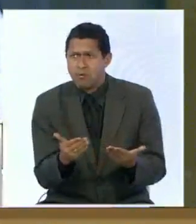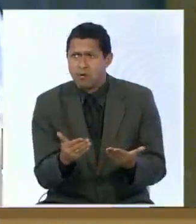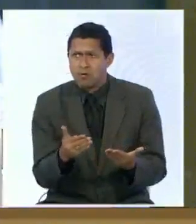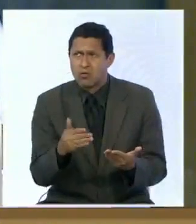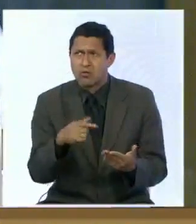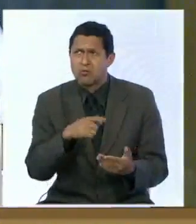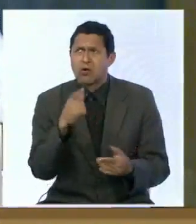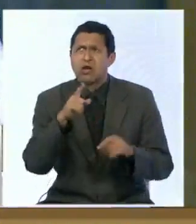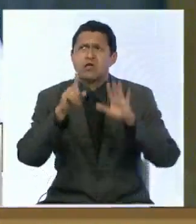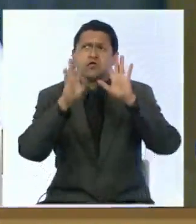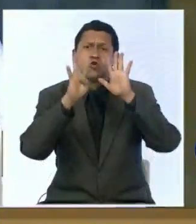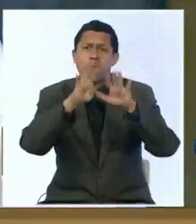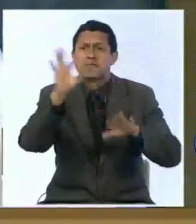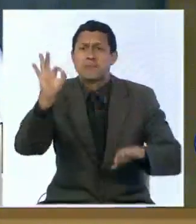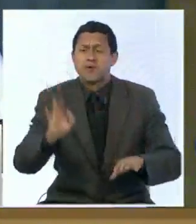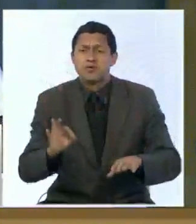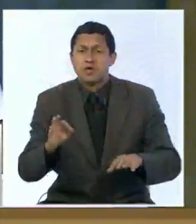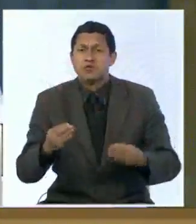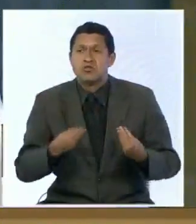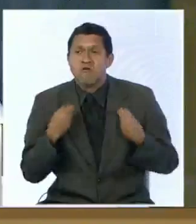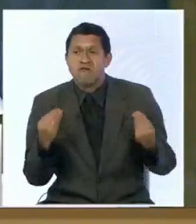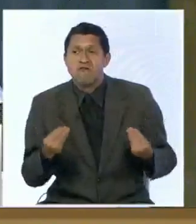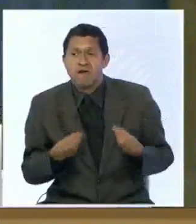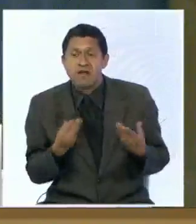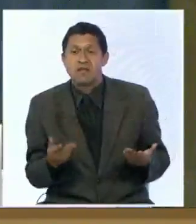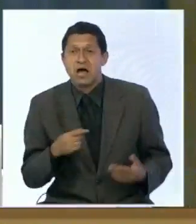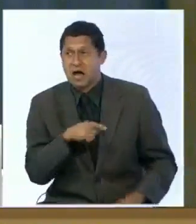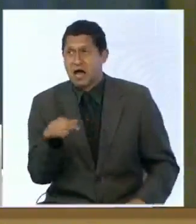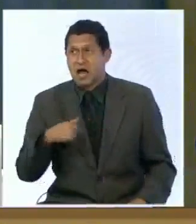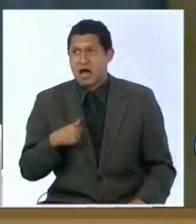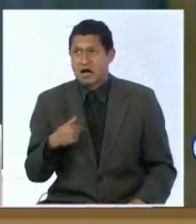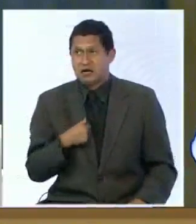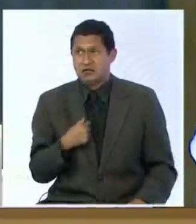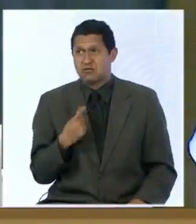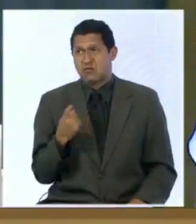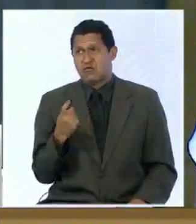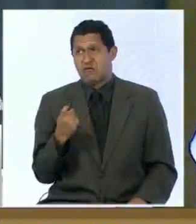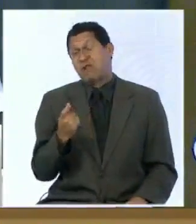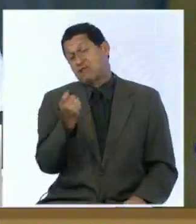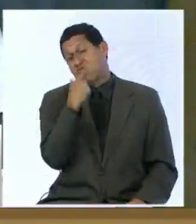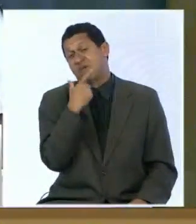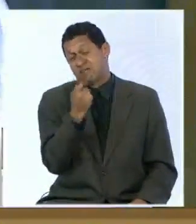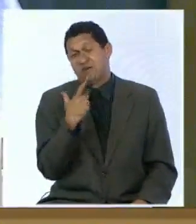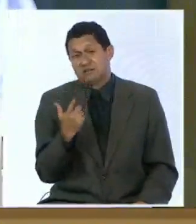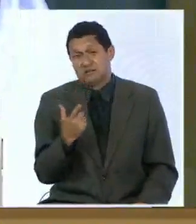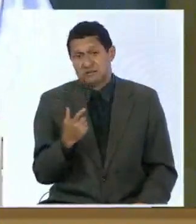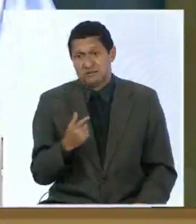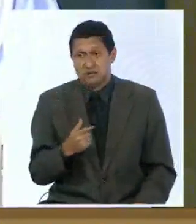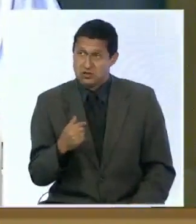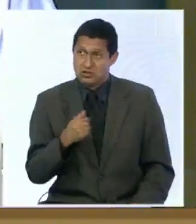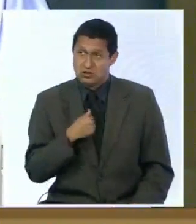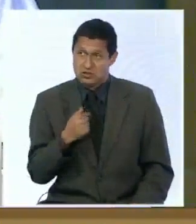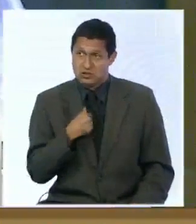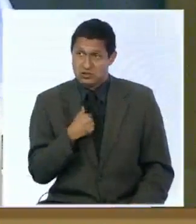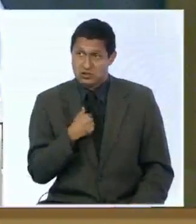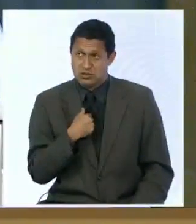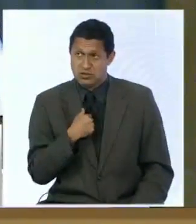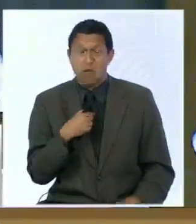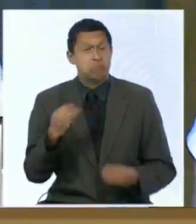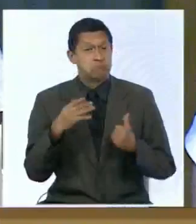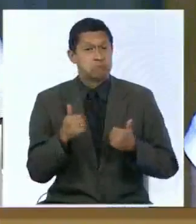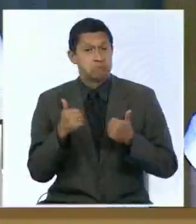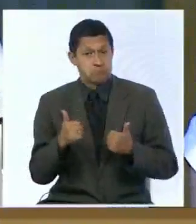% de calidad de vida nos la facilitan los fármacos es decir que yo puedo tener muy buena actitud